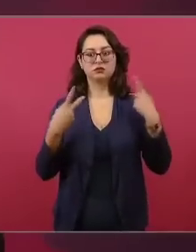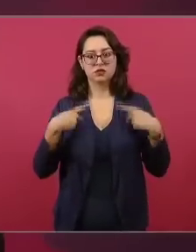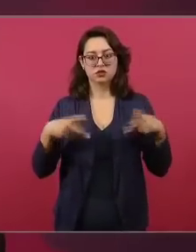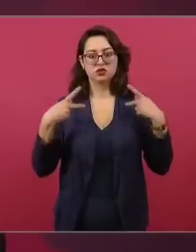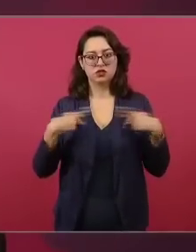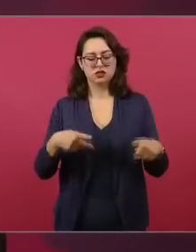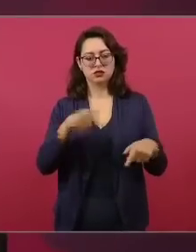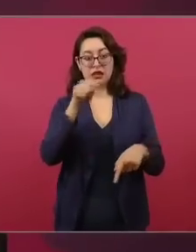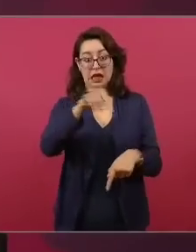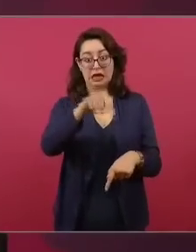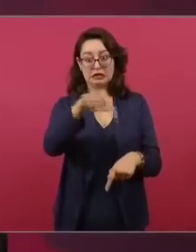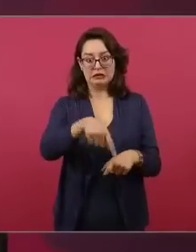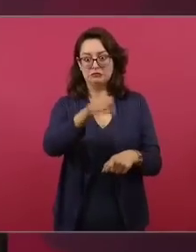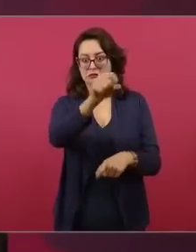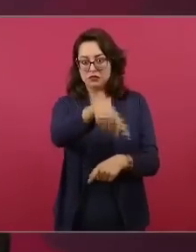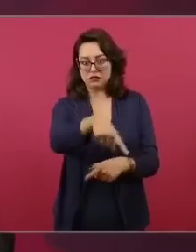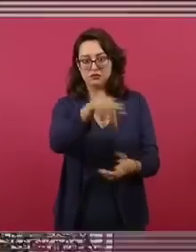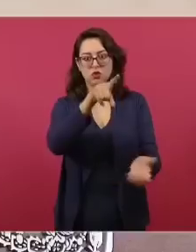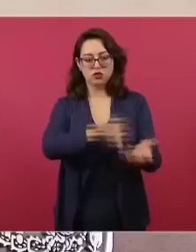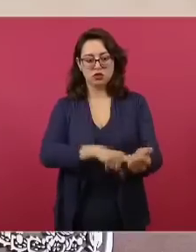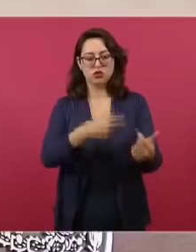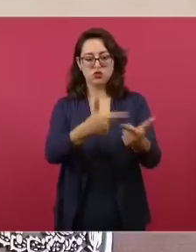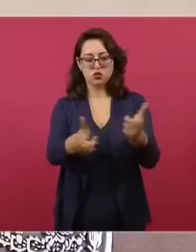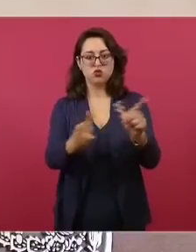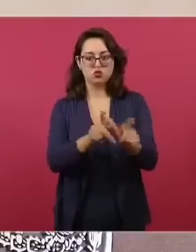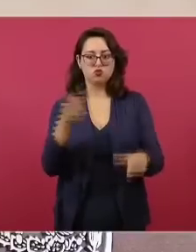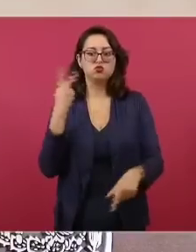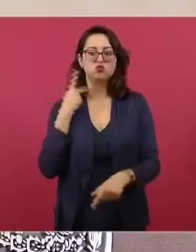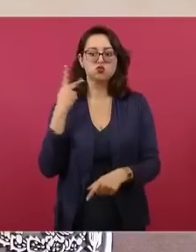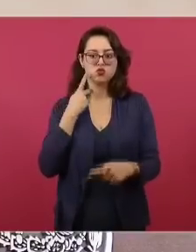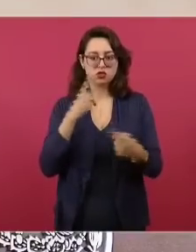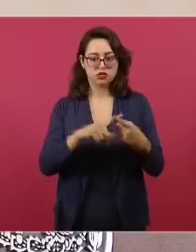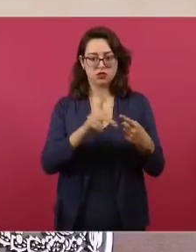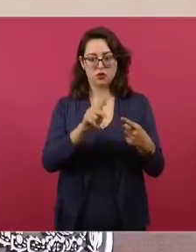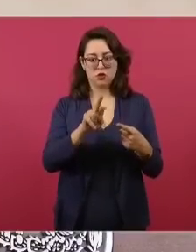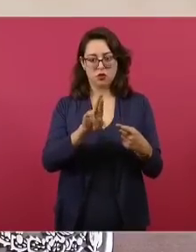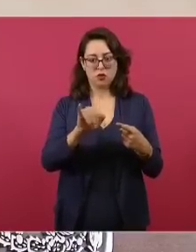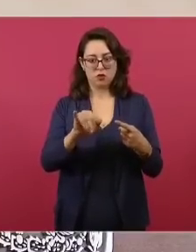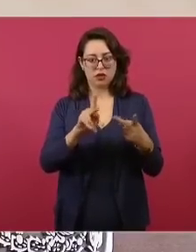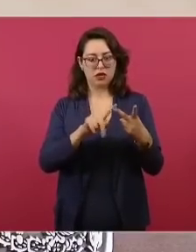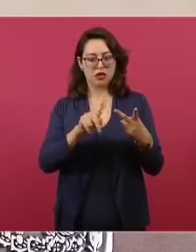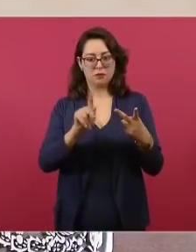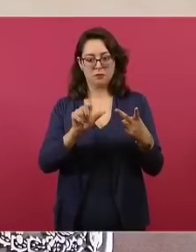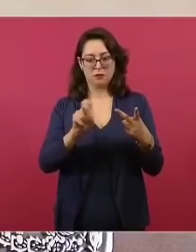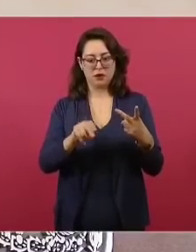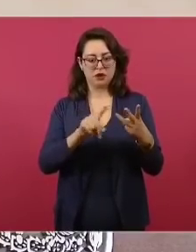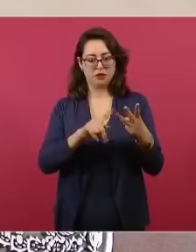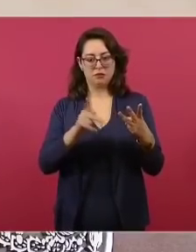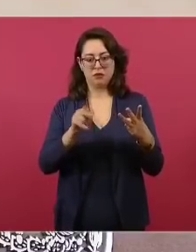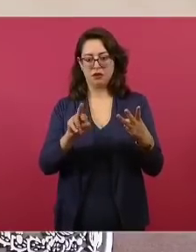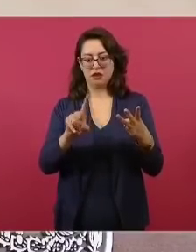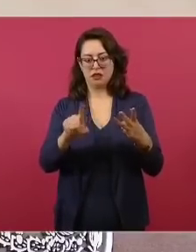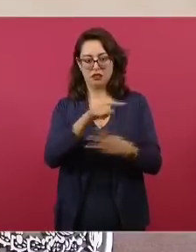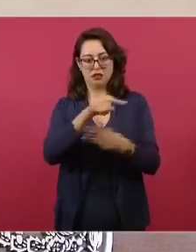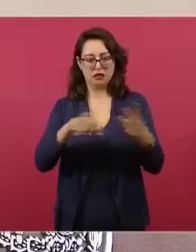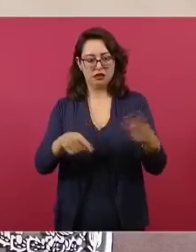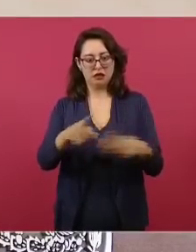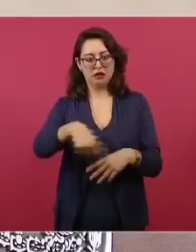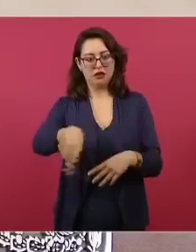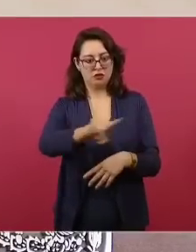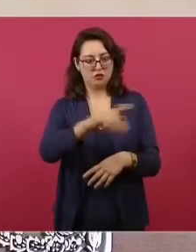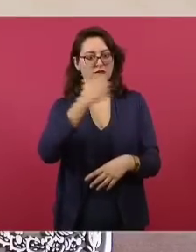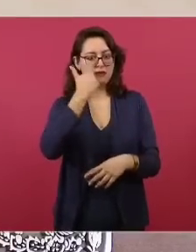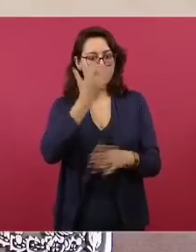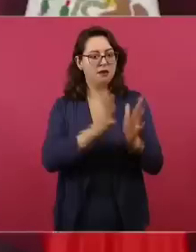ya de los que estaban apuntados para